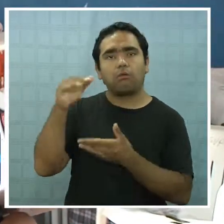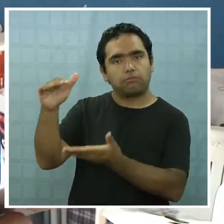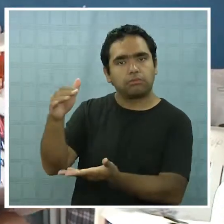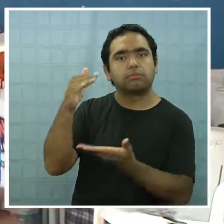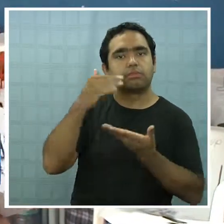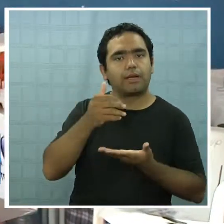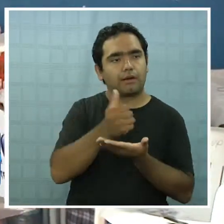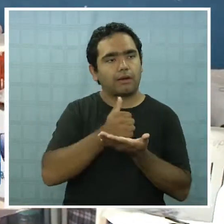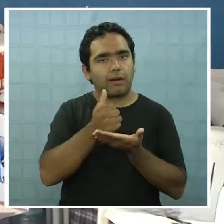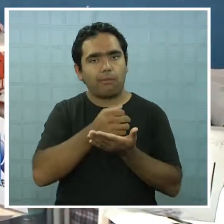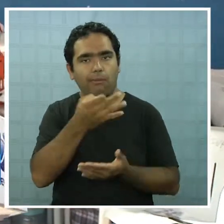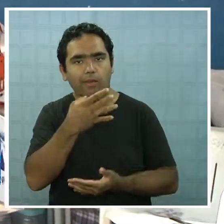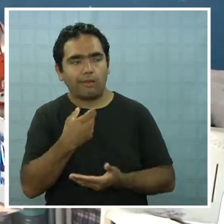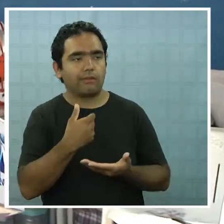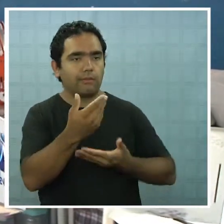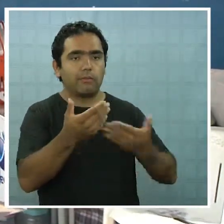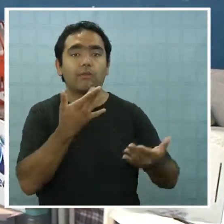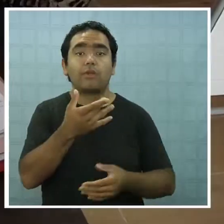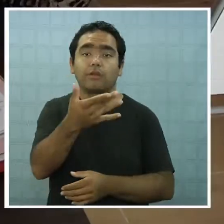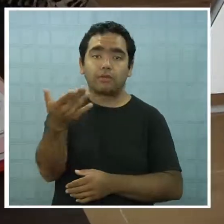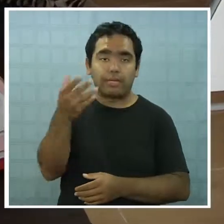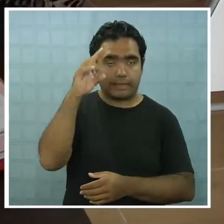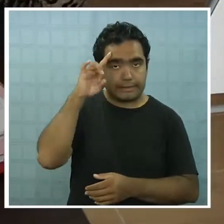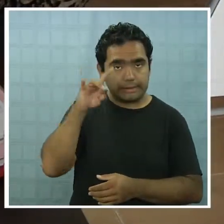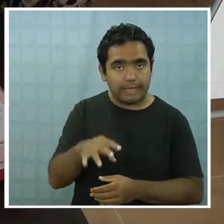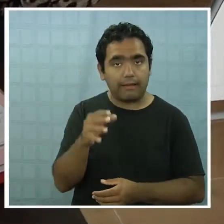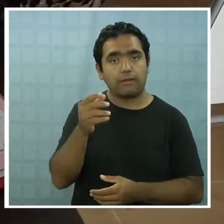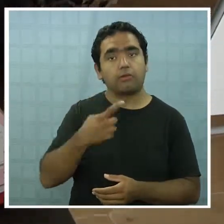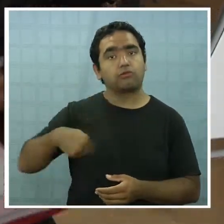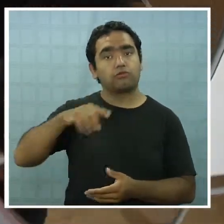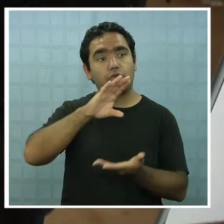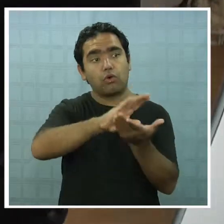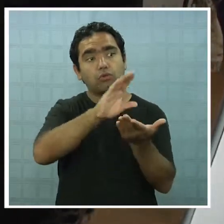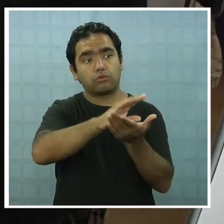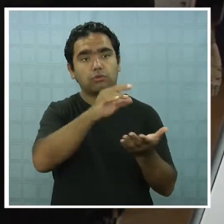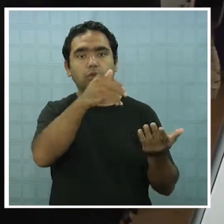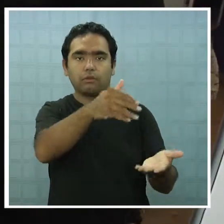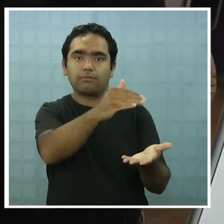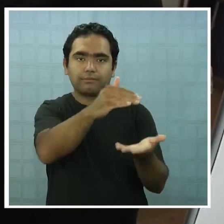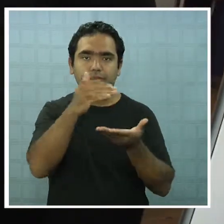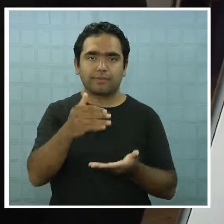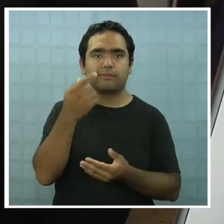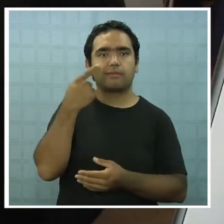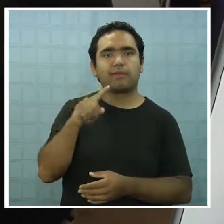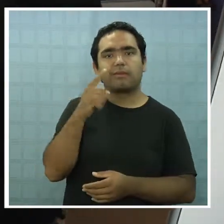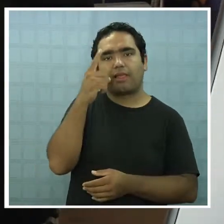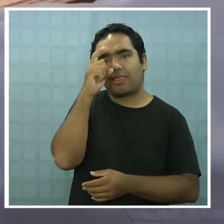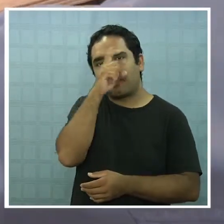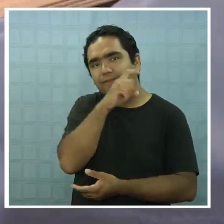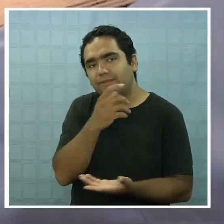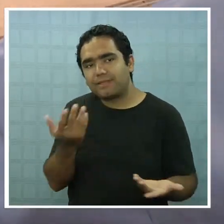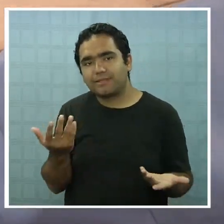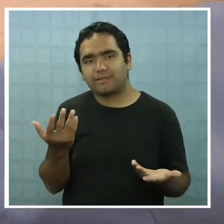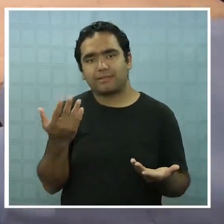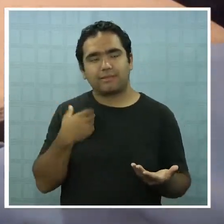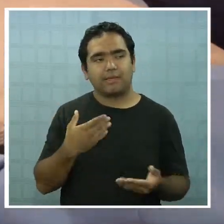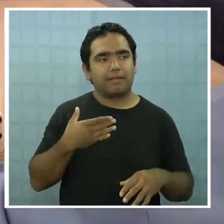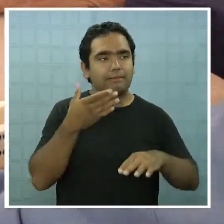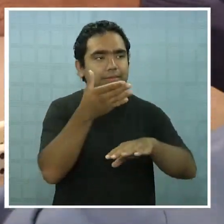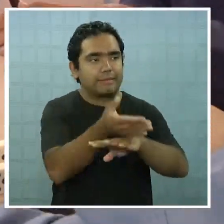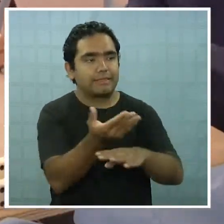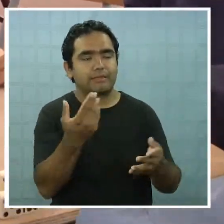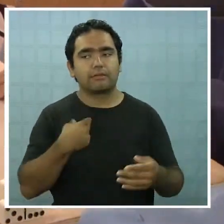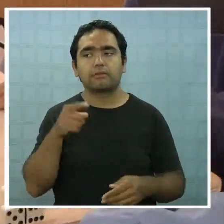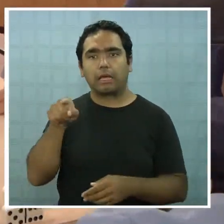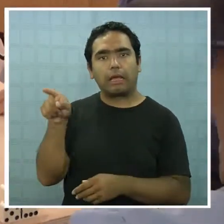ustedes saben que nosotros retiramos en el consultorio, y bueno, la circunstancia que estamos viviendo es un poco difícil de retirar. Entonces, la verdad es que se